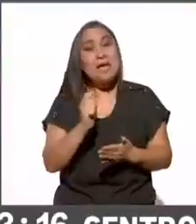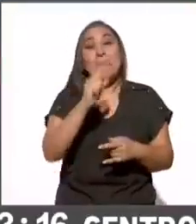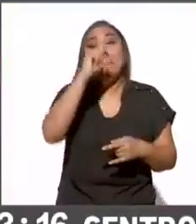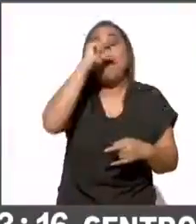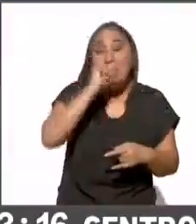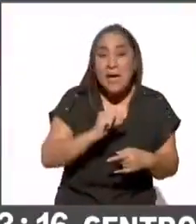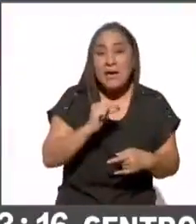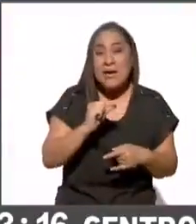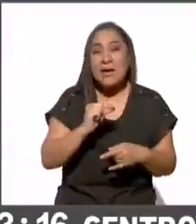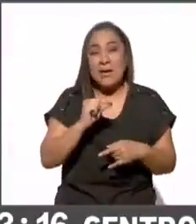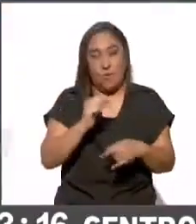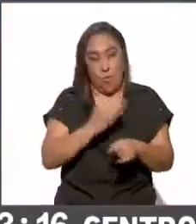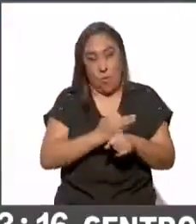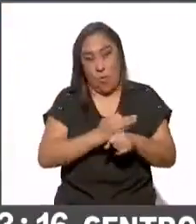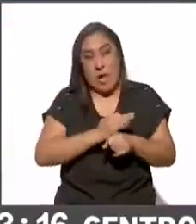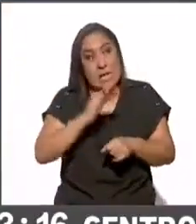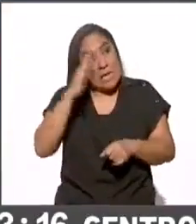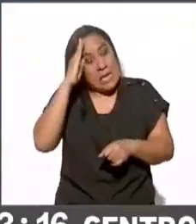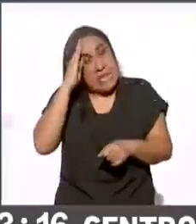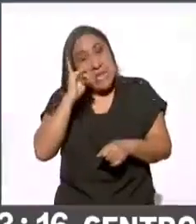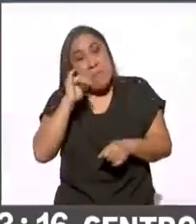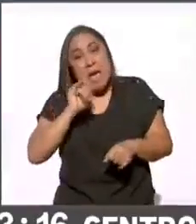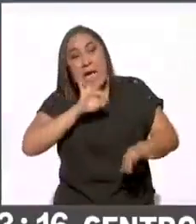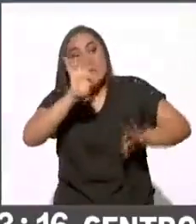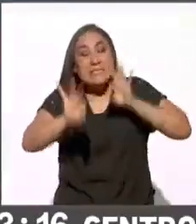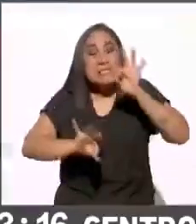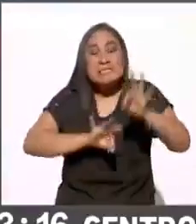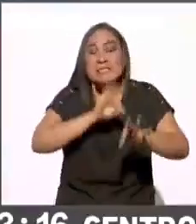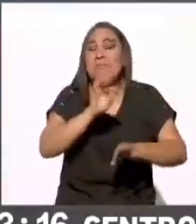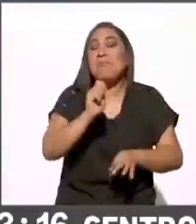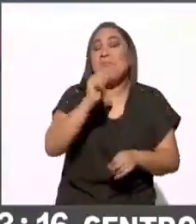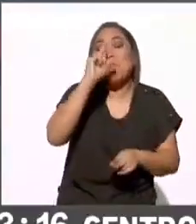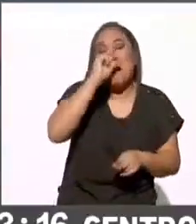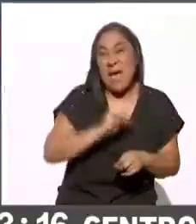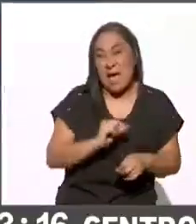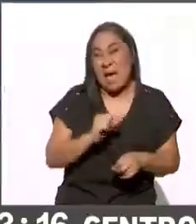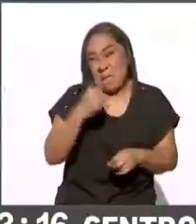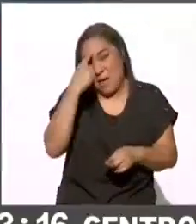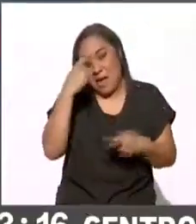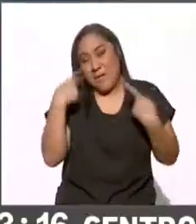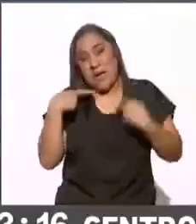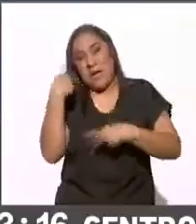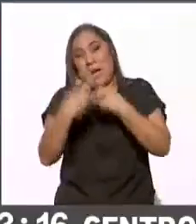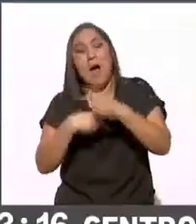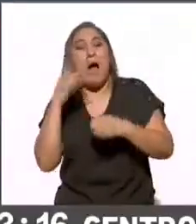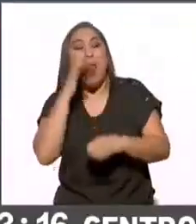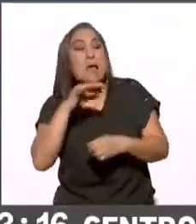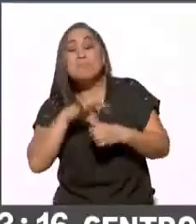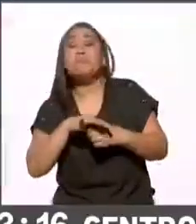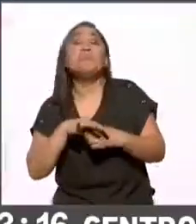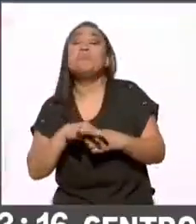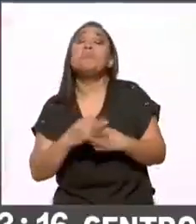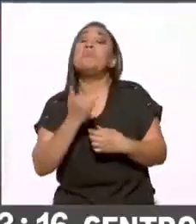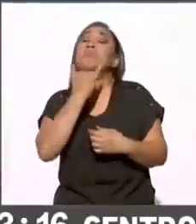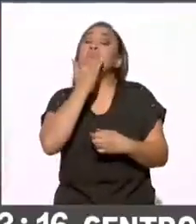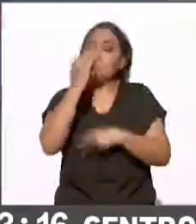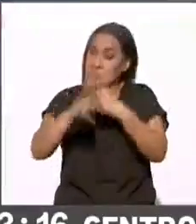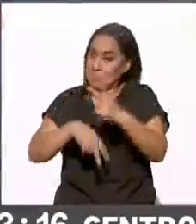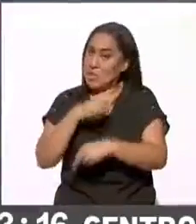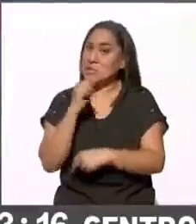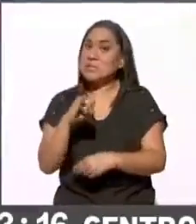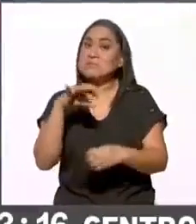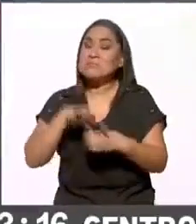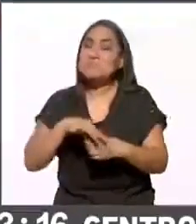falló todos estos intentos que hubo de justamente desincentivar una votación. Sobre todo que